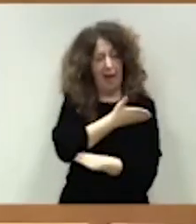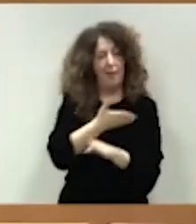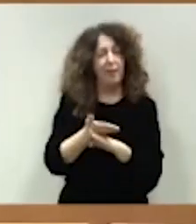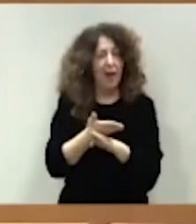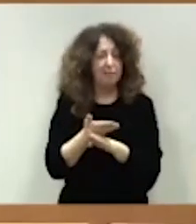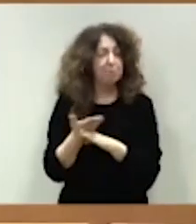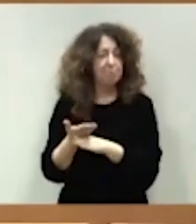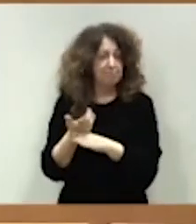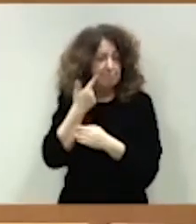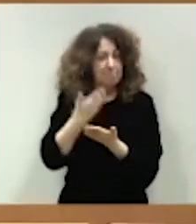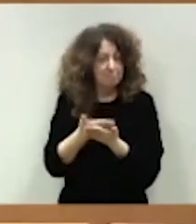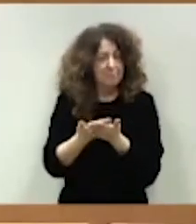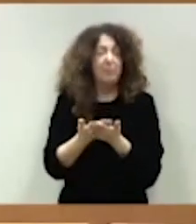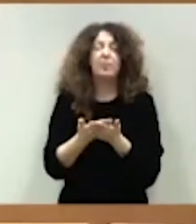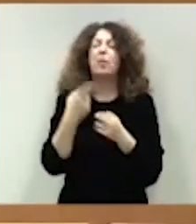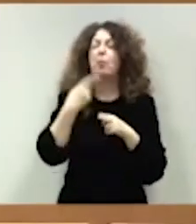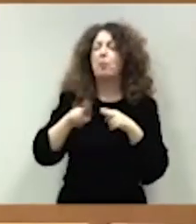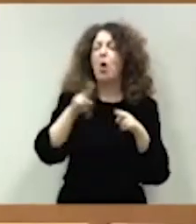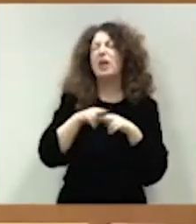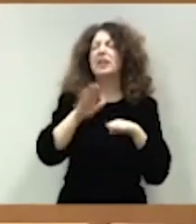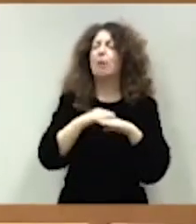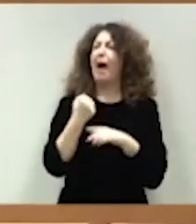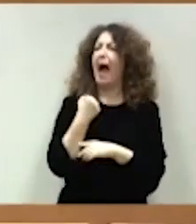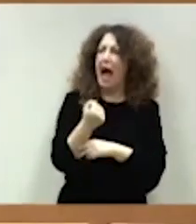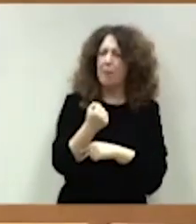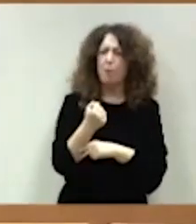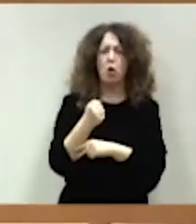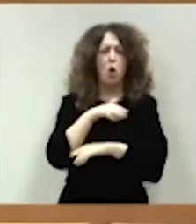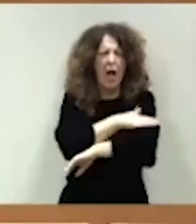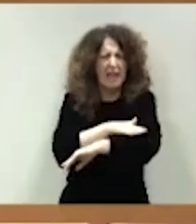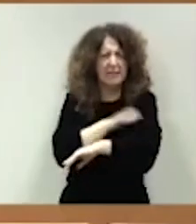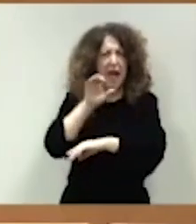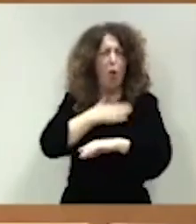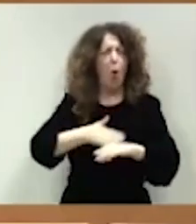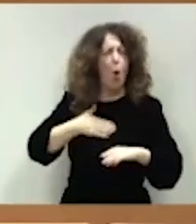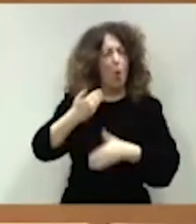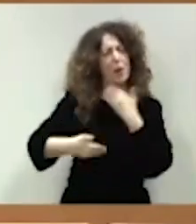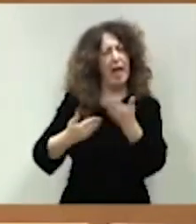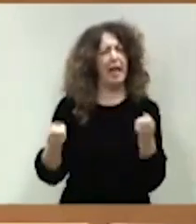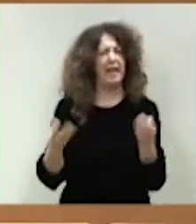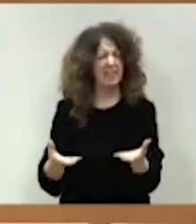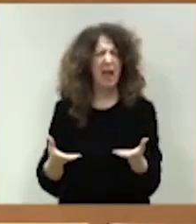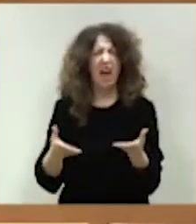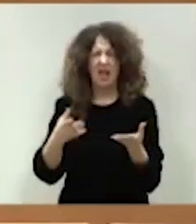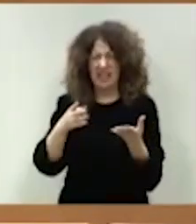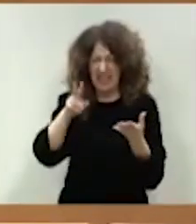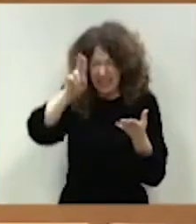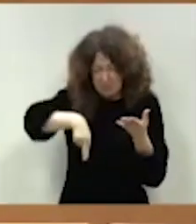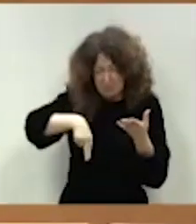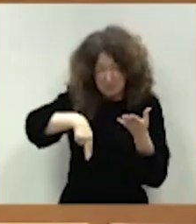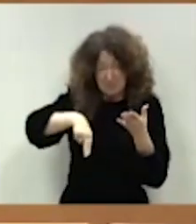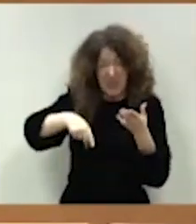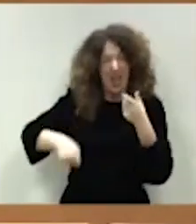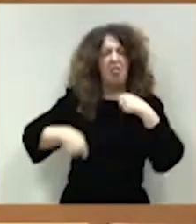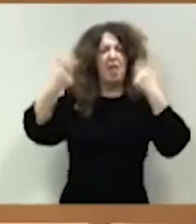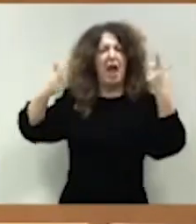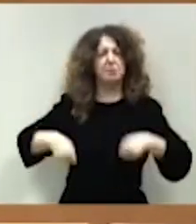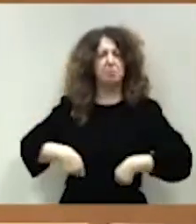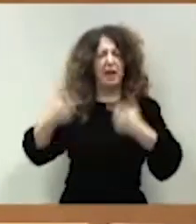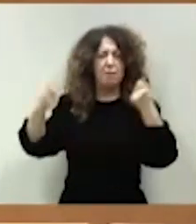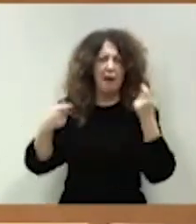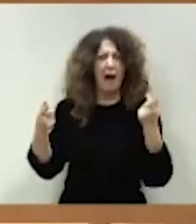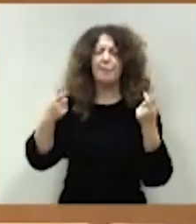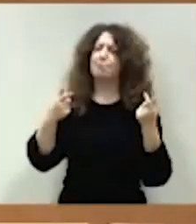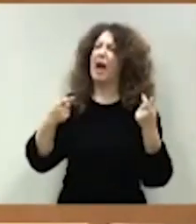demostrado que las políticas de apoyo al Estado del Bienestar, lejos de ser un despilfarro o un gasto que no podamos